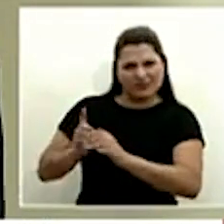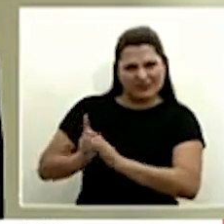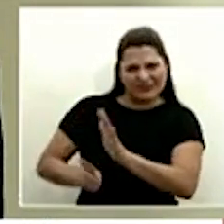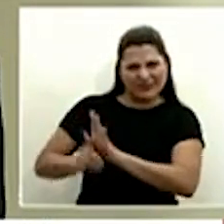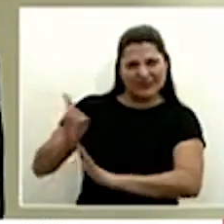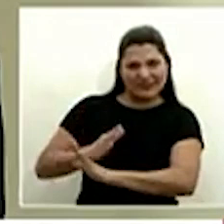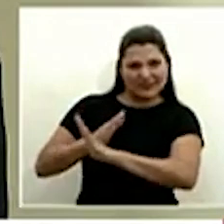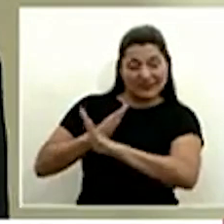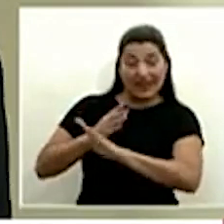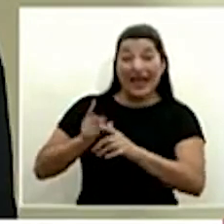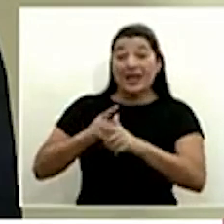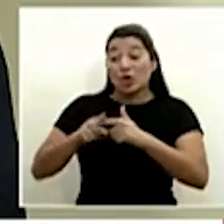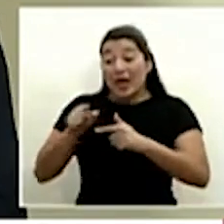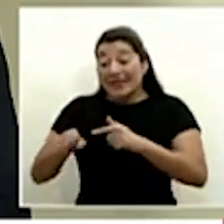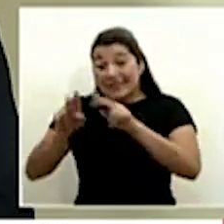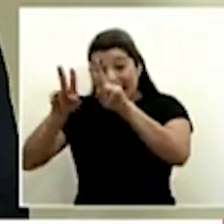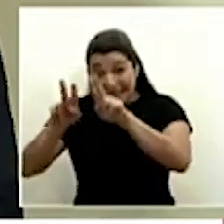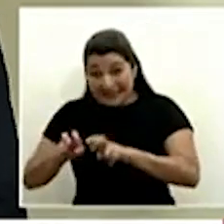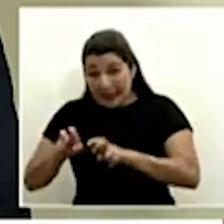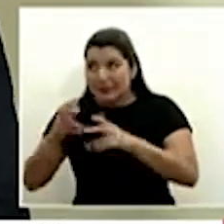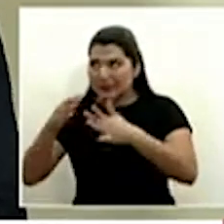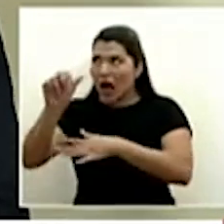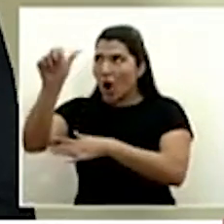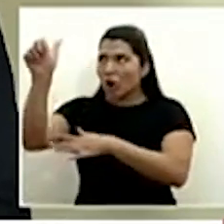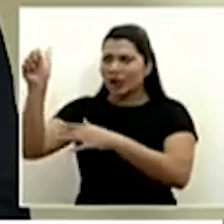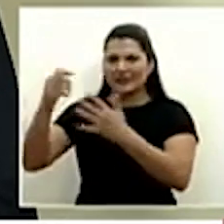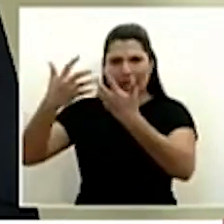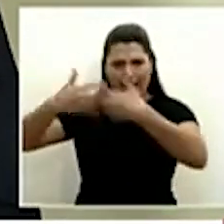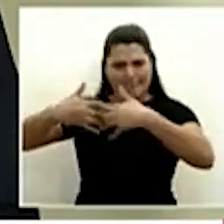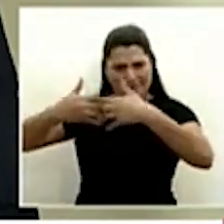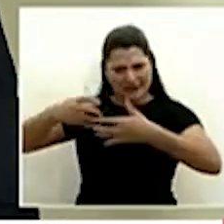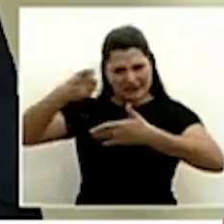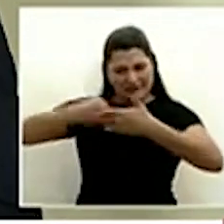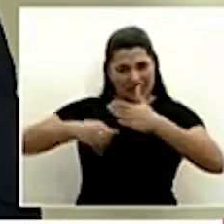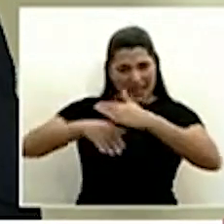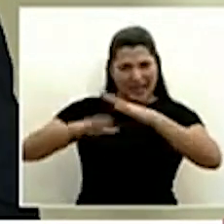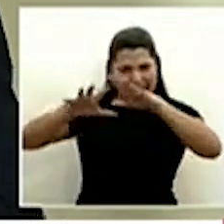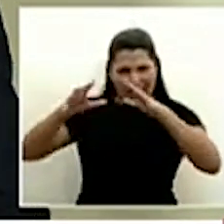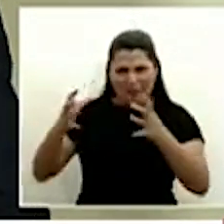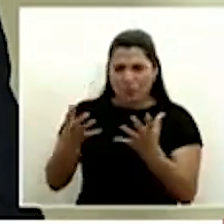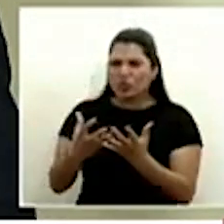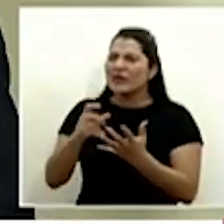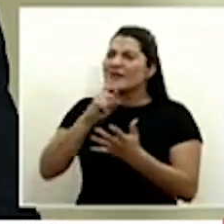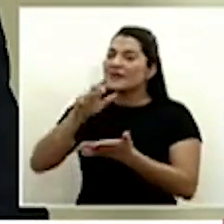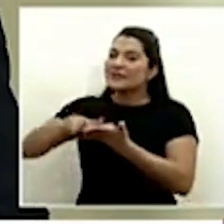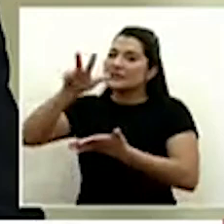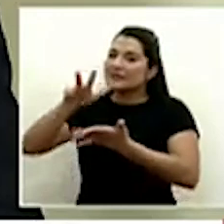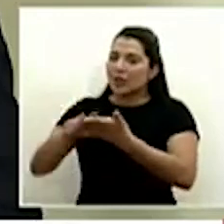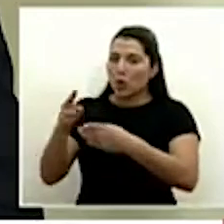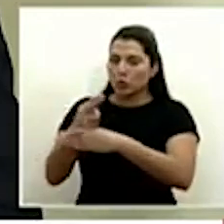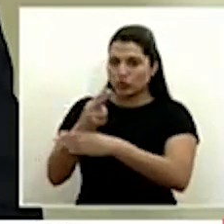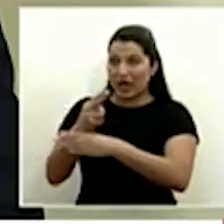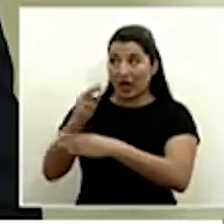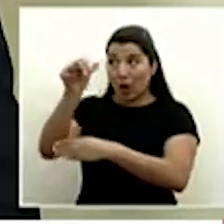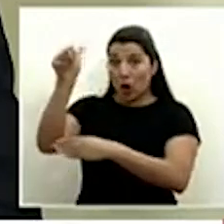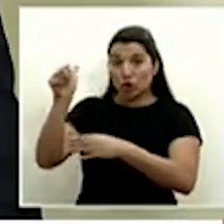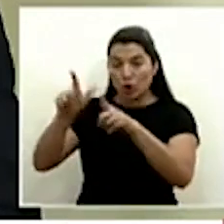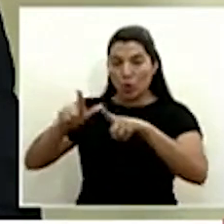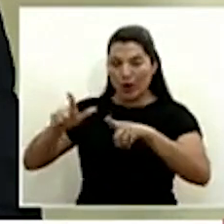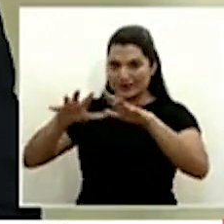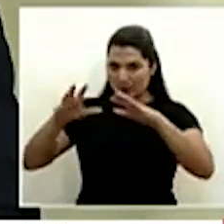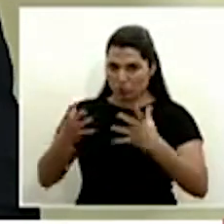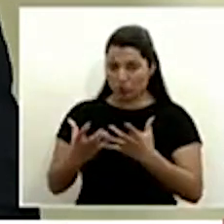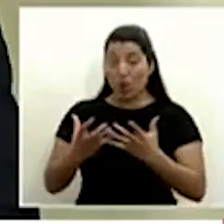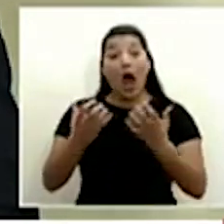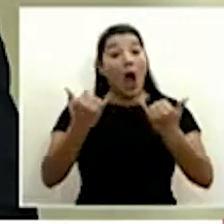de agencias estrictas en el mundo han tenido o sea ha costado como que aprueben algunas de ellas en Costa Rica no que estamos en contra del uso de esas pruebas de hecho que ya